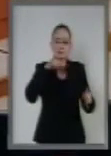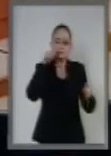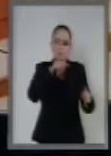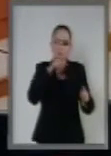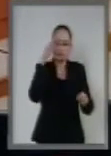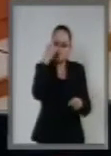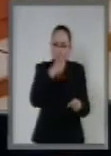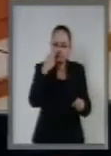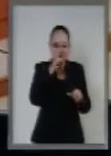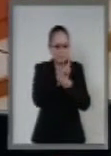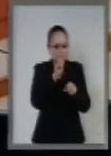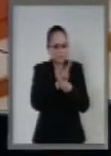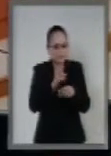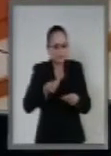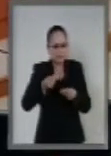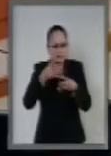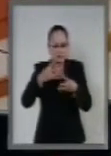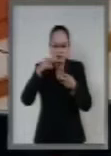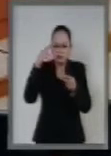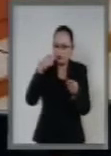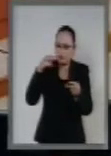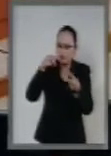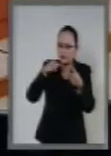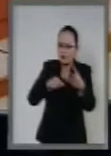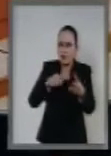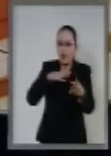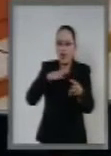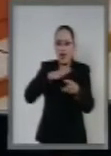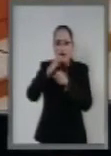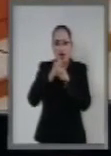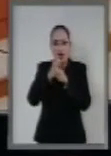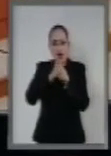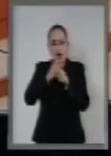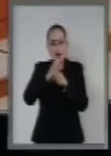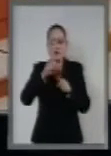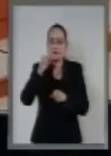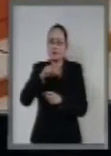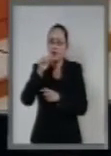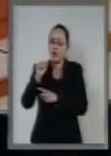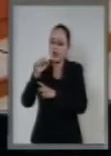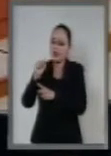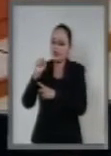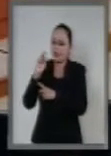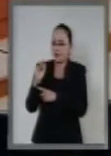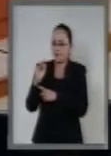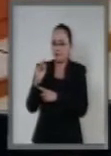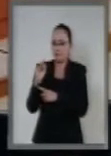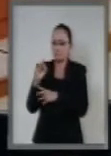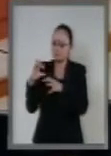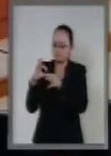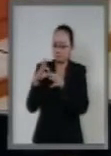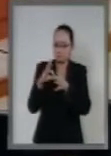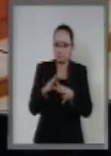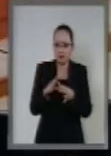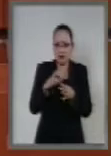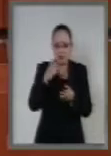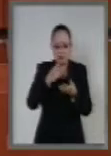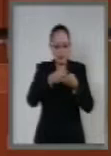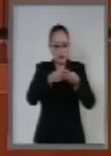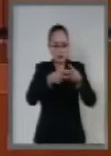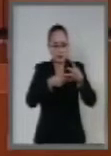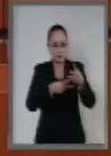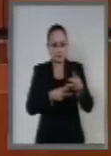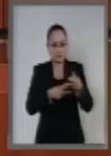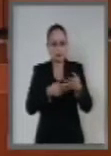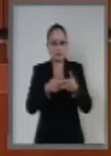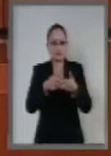y rendición y revisión que lleva a cabo la Auditoría Superior de la Federación. En esta minuta, la